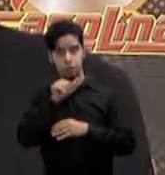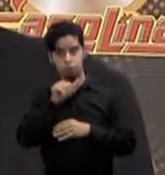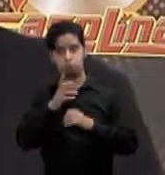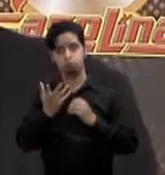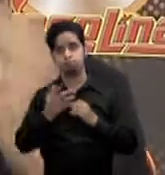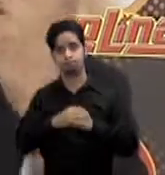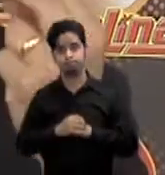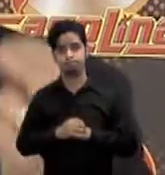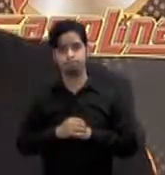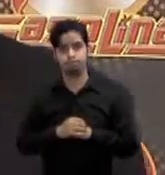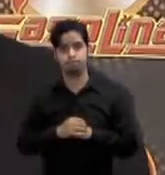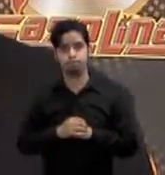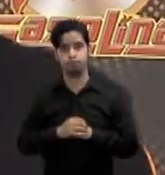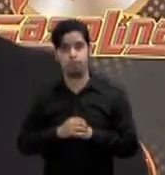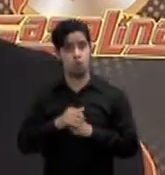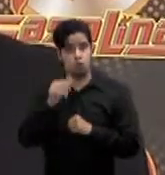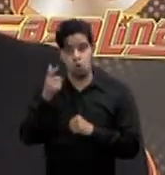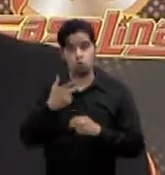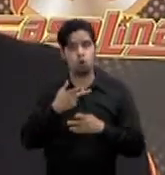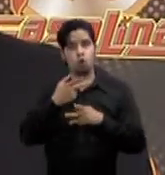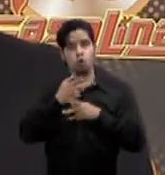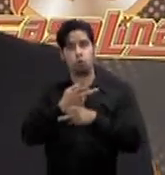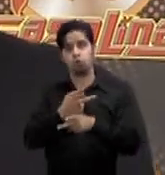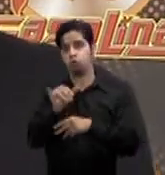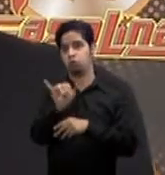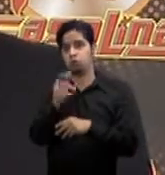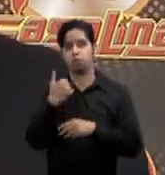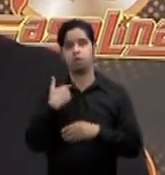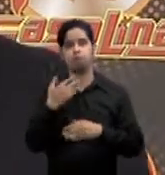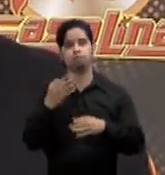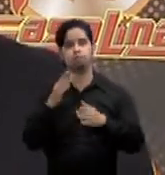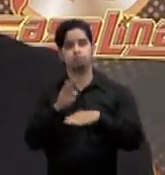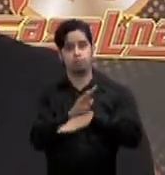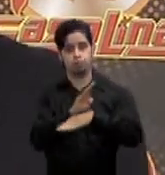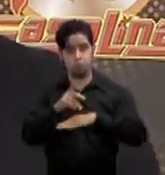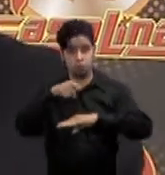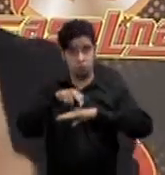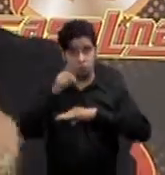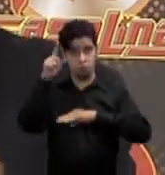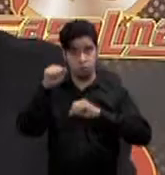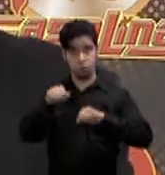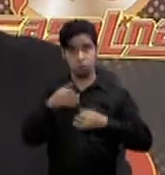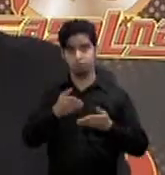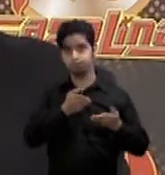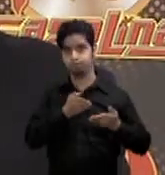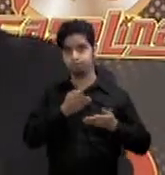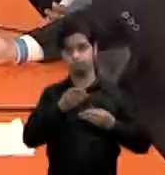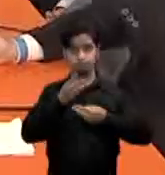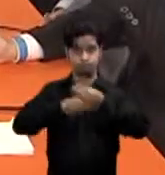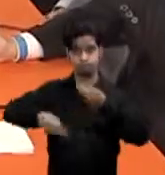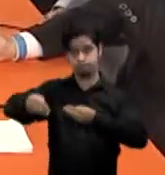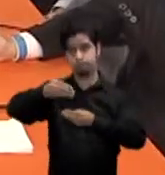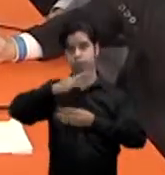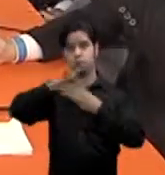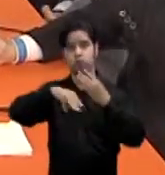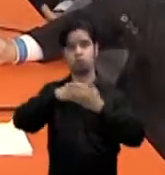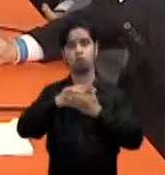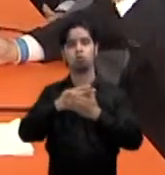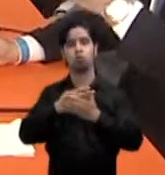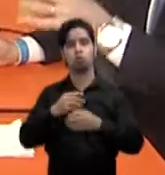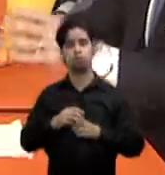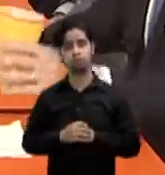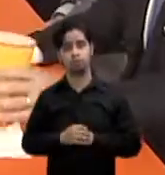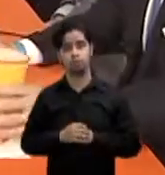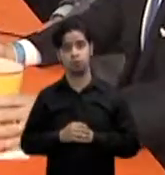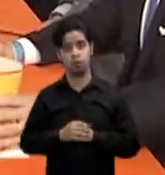florida central y otros productos y servicios también de empresas puertorriqueñas para que puedan expandir su horizonte lo más importante eso aumenta volumen